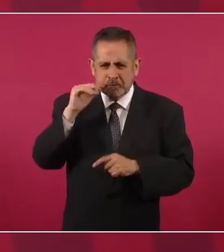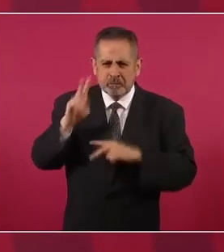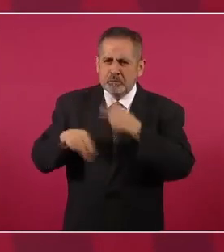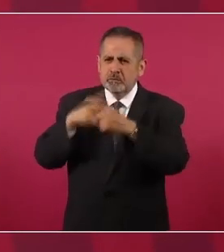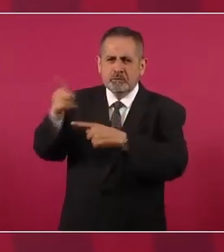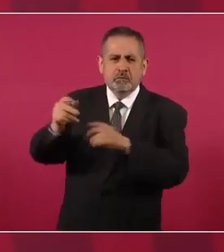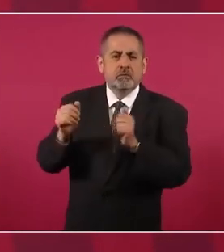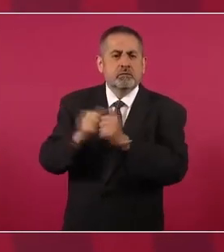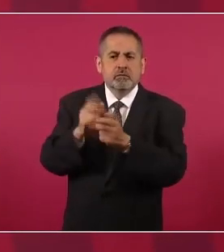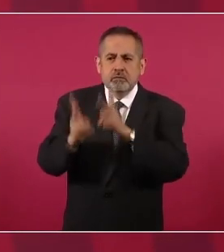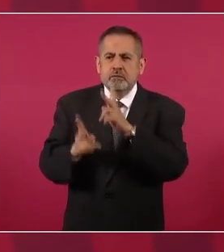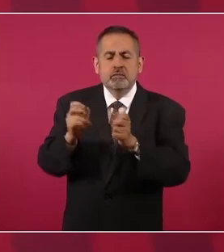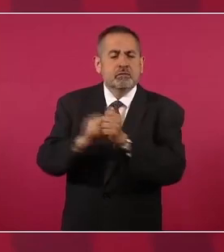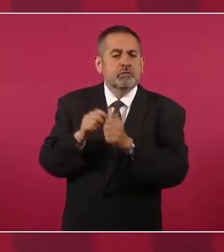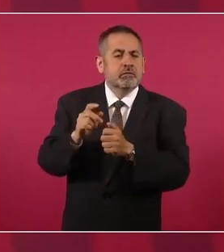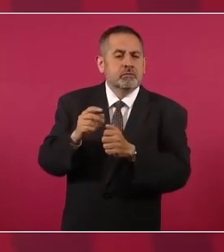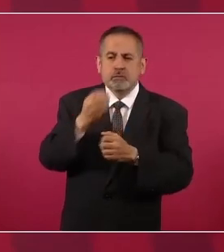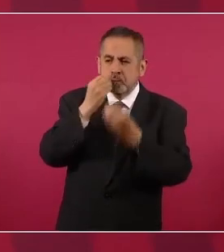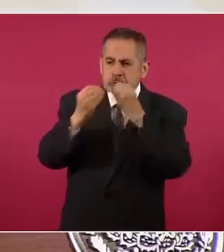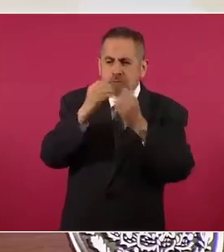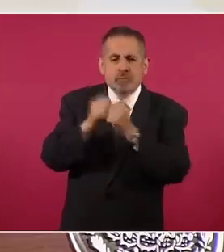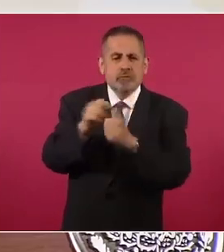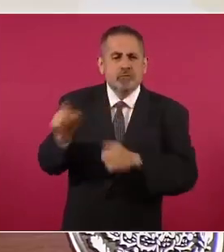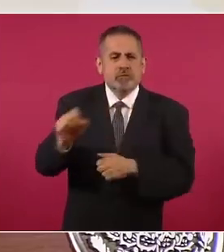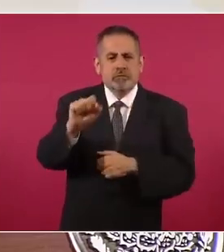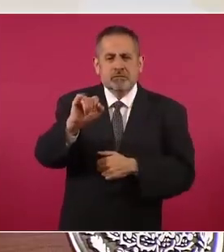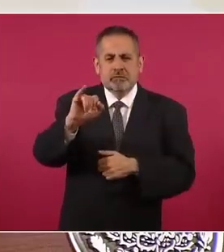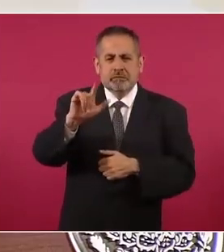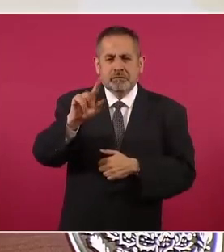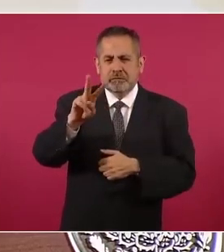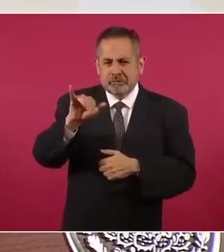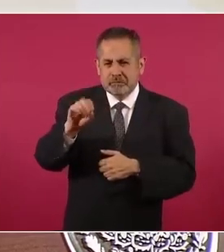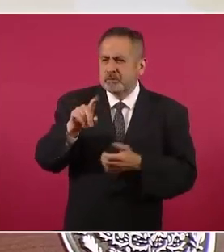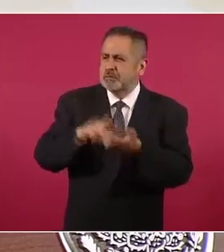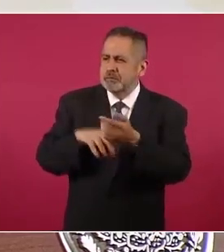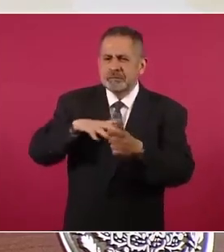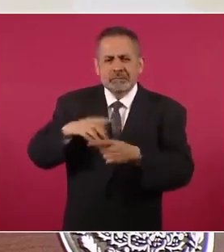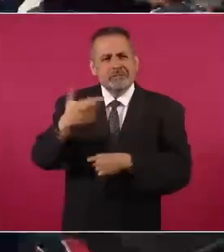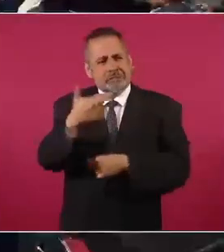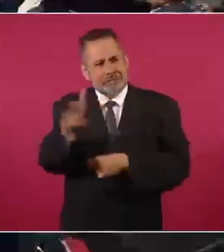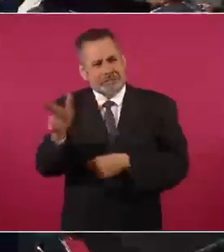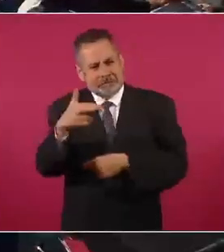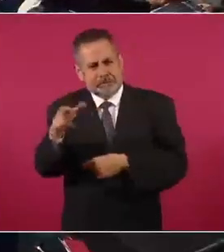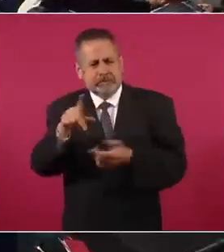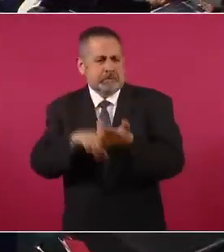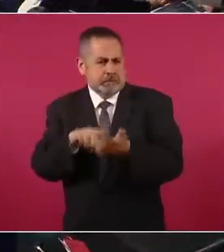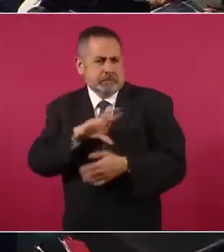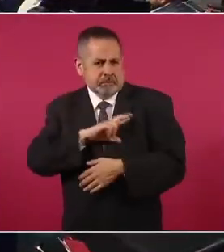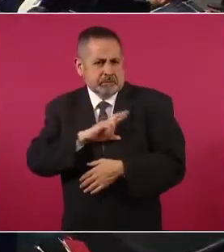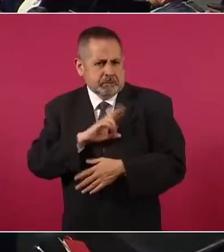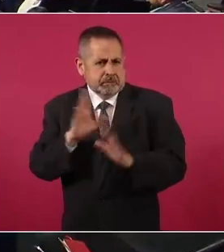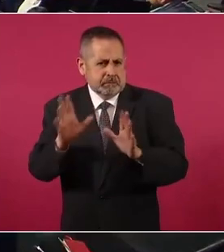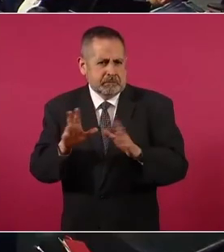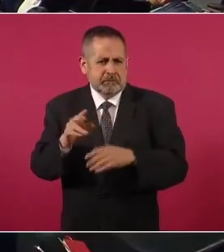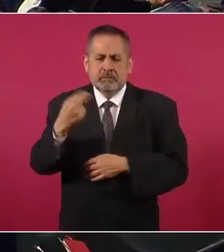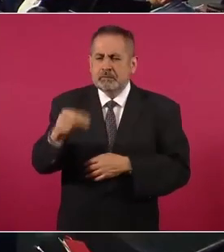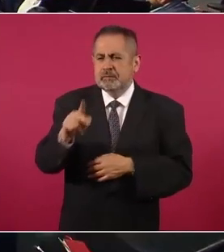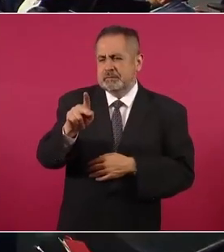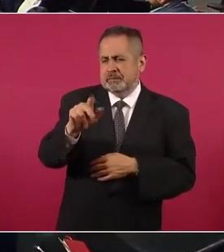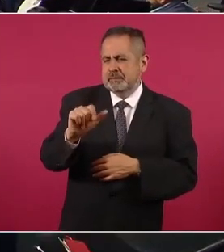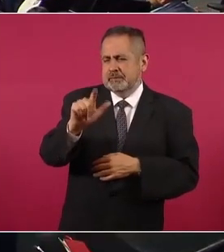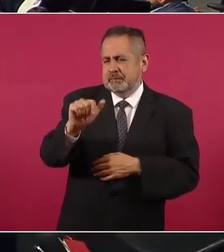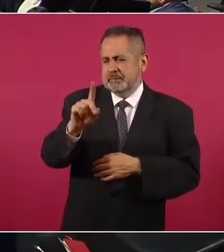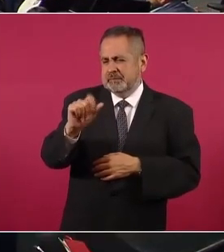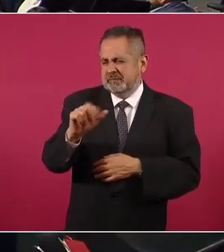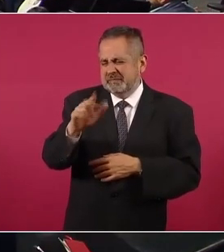con Silvio, creo que hay unos restaurantes particulares que se llaman paladares o algo